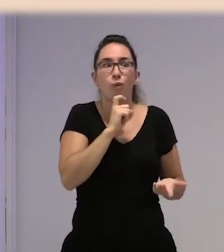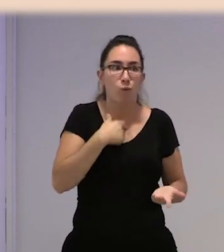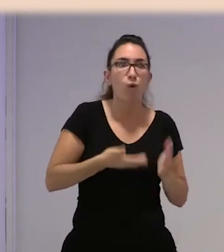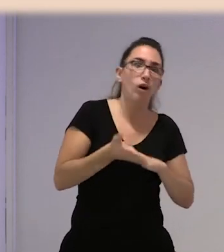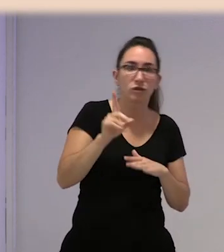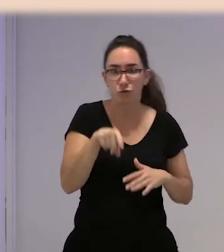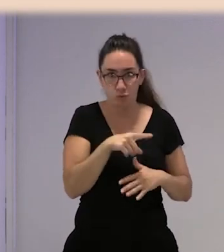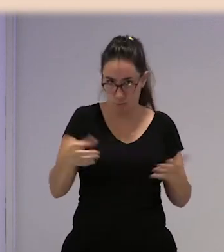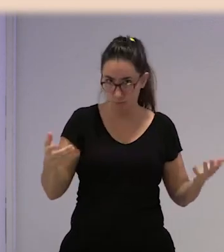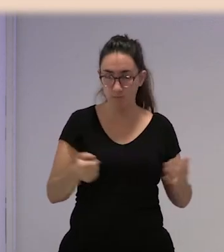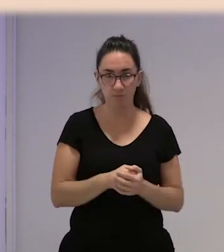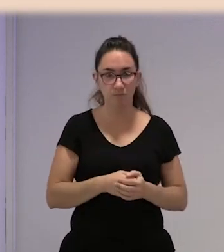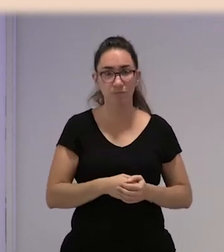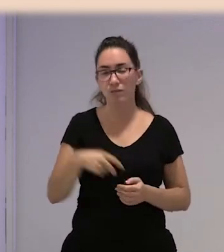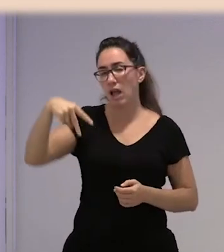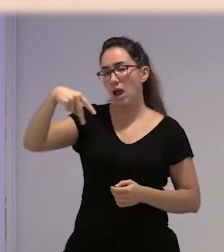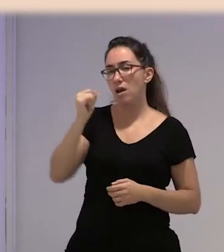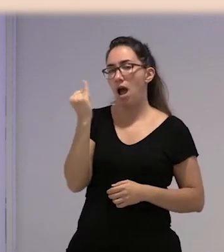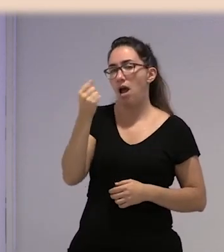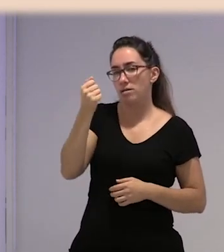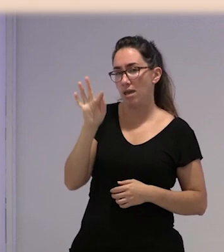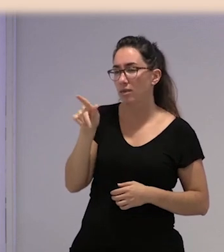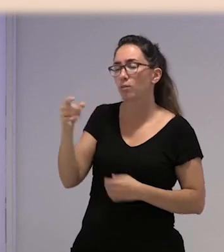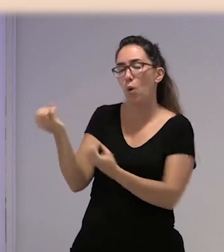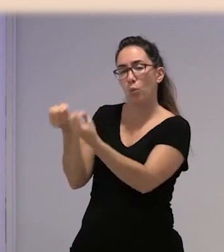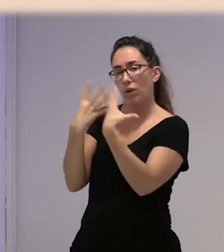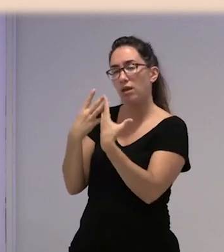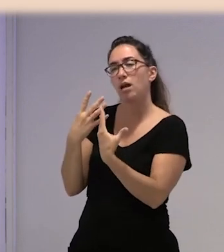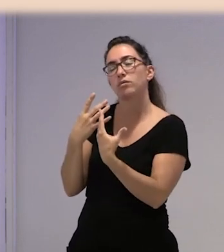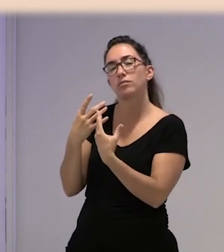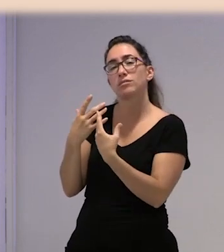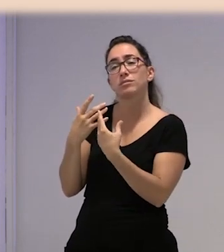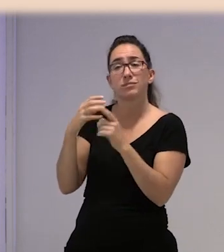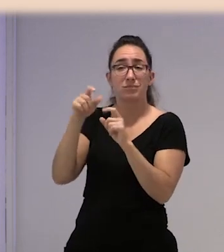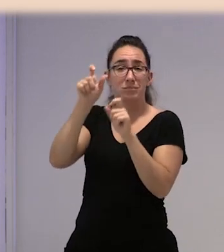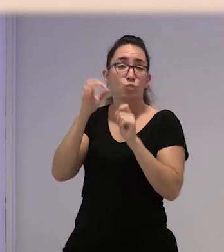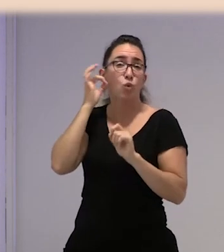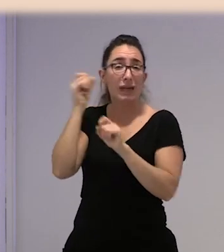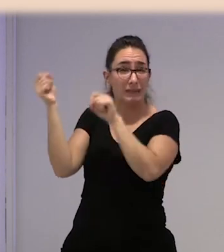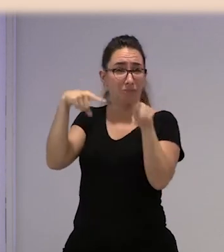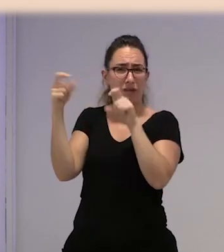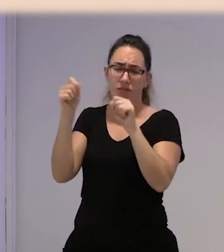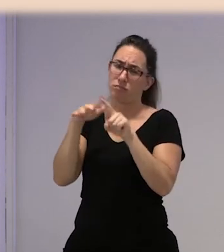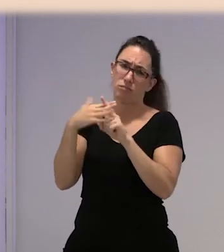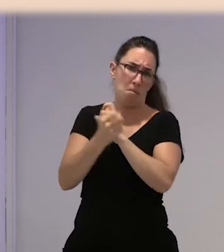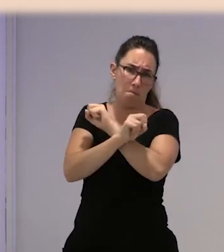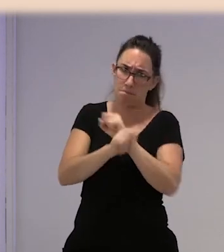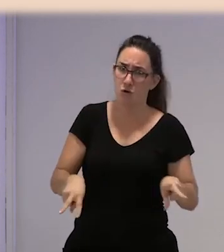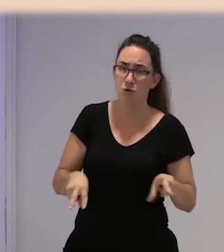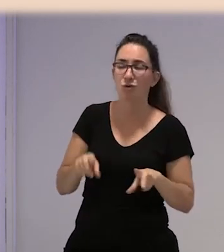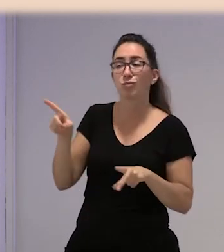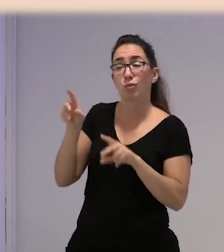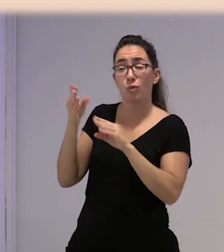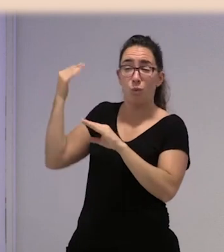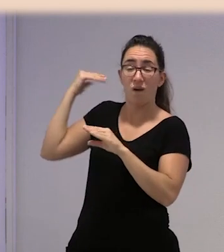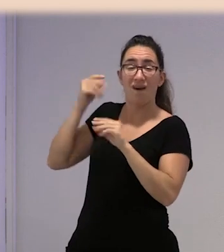Nos contabas, Nayad, que la situación de las mujeres migrantes es peor. Y yo cogía una frase de una entrevista que